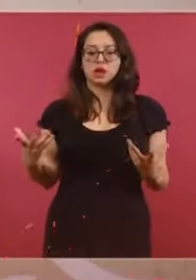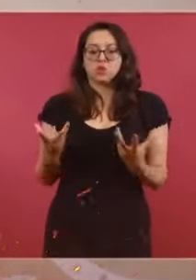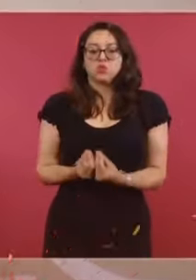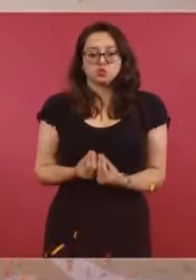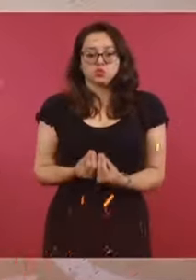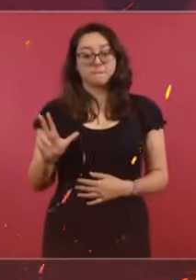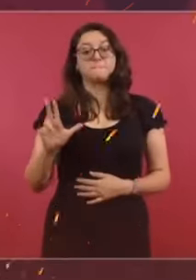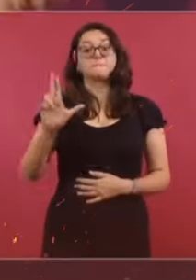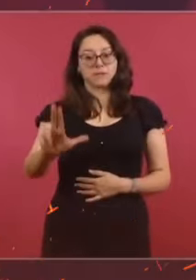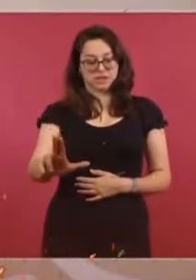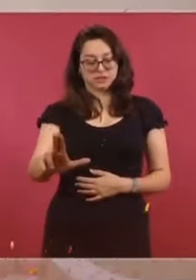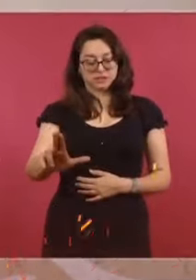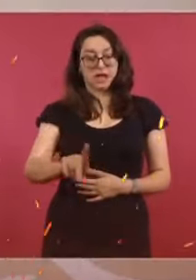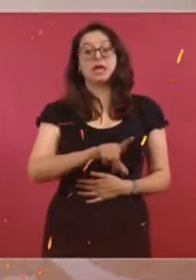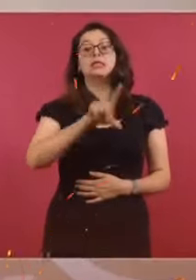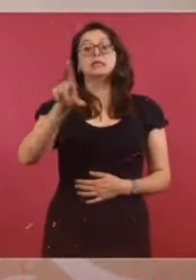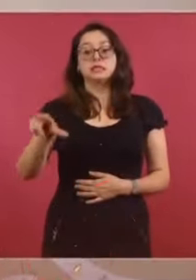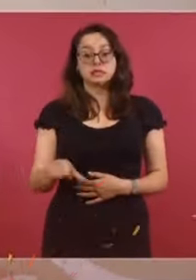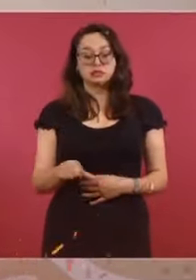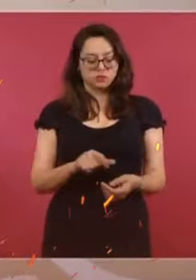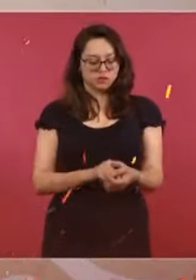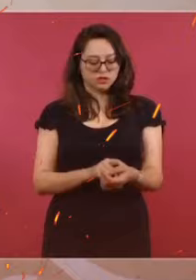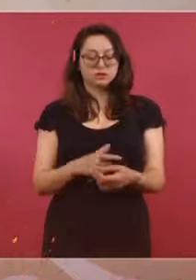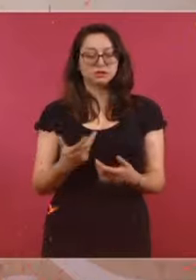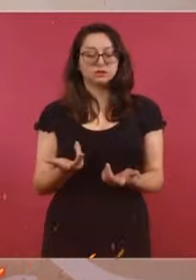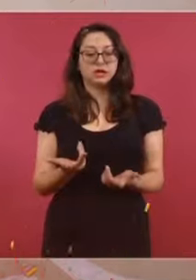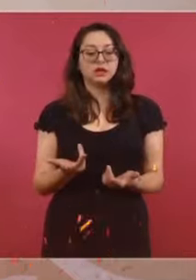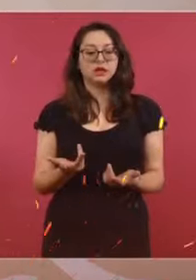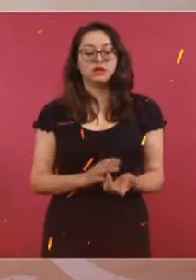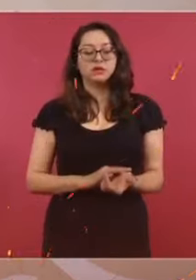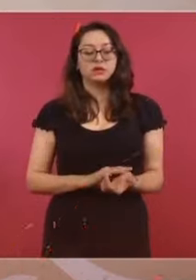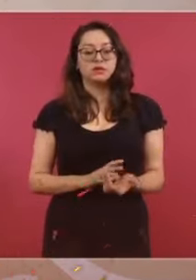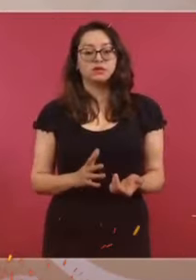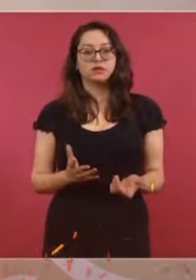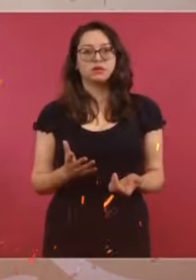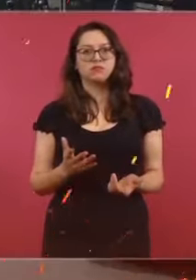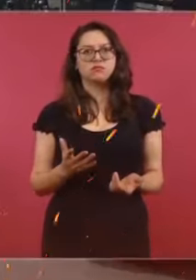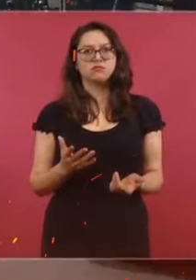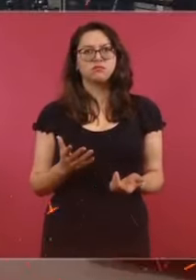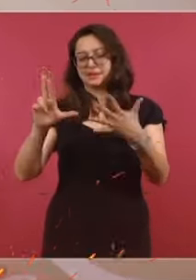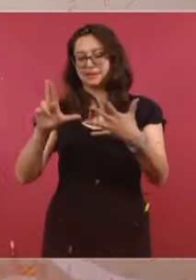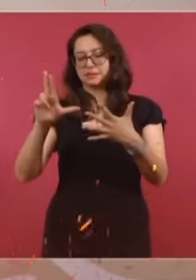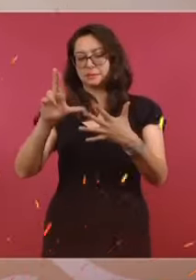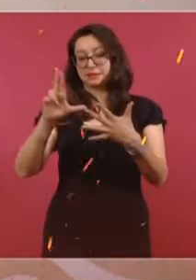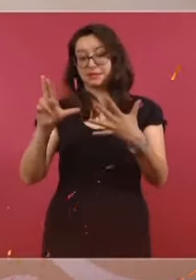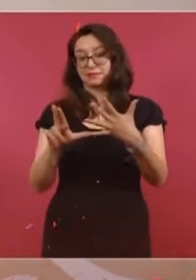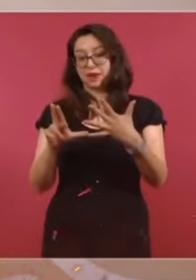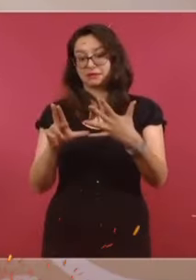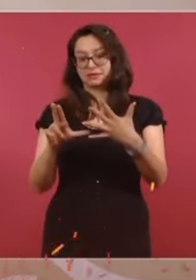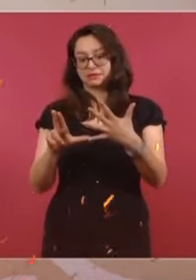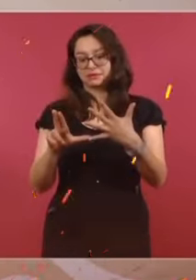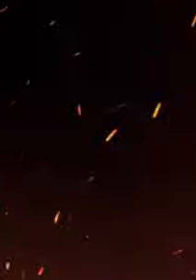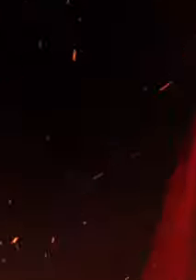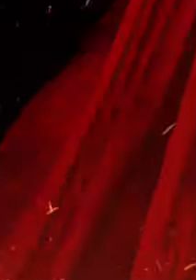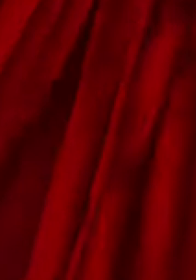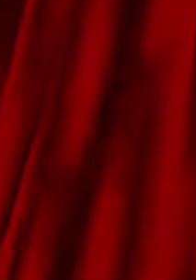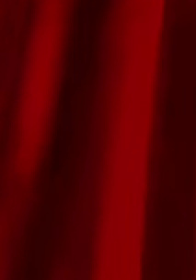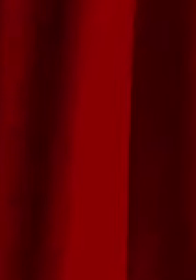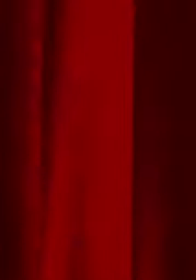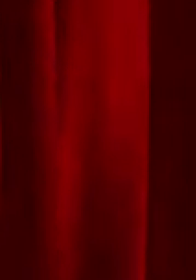qué se va a seguir haciendo. Luego les vamos a exponer, yo creo que una semana después, cómo vamos en el rescate del Issste.